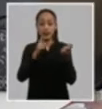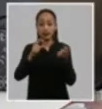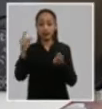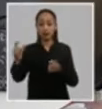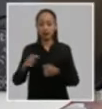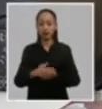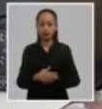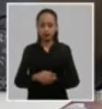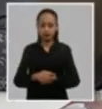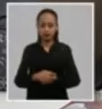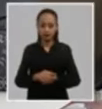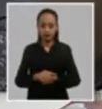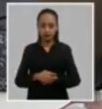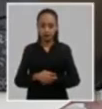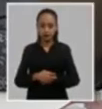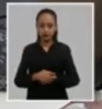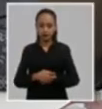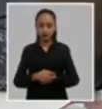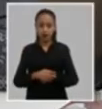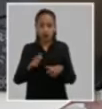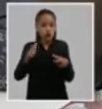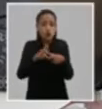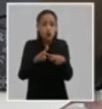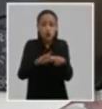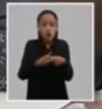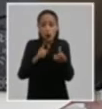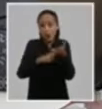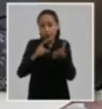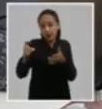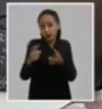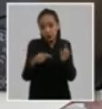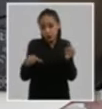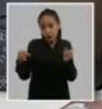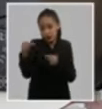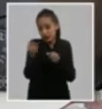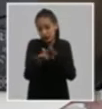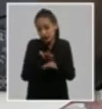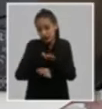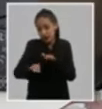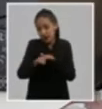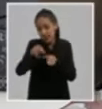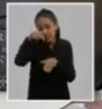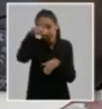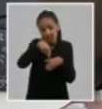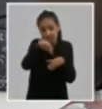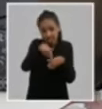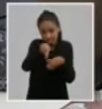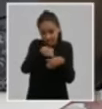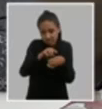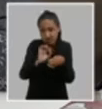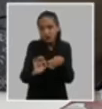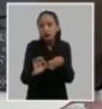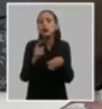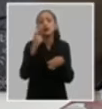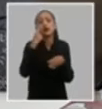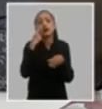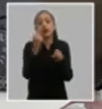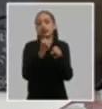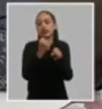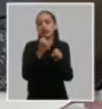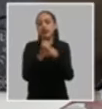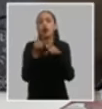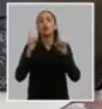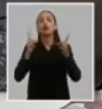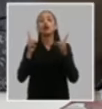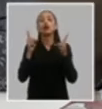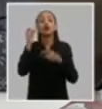que precisamente el núcleo es el eslabón principal es en el núcleo del partido donde se impulsa donde se materializa la labor política